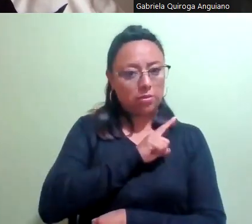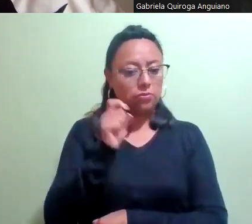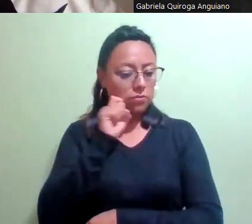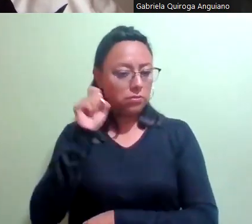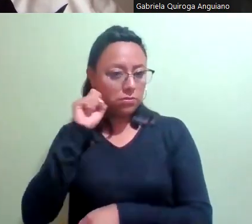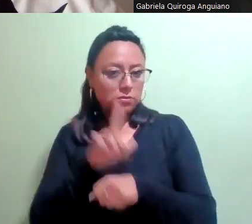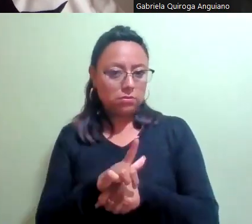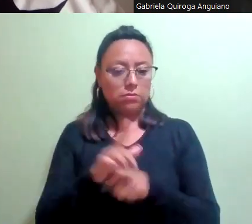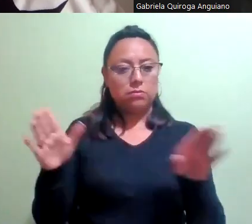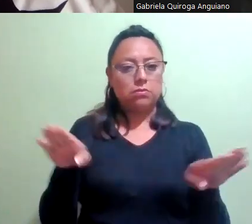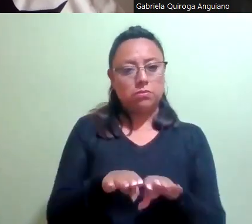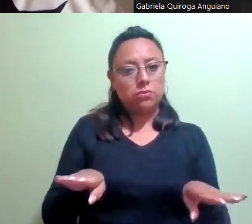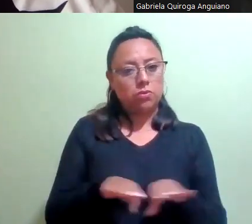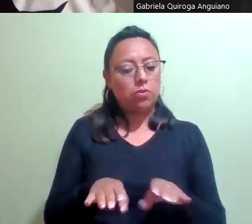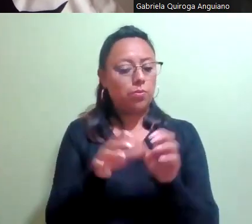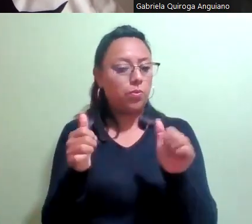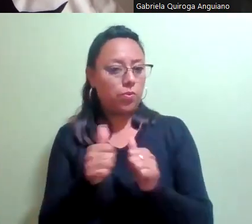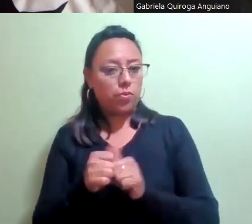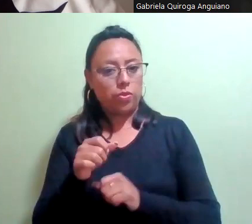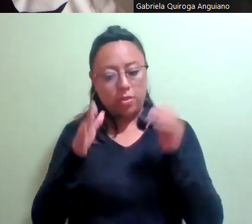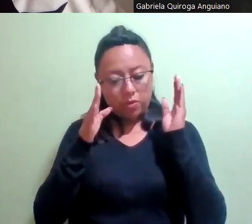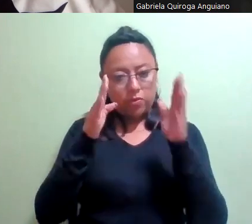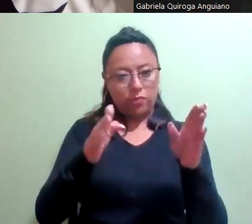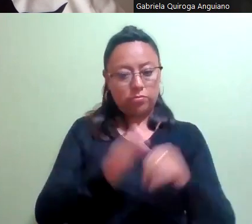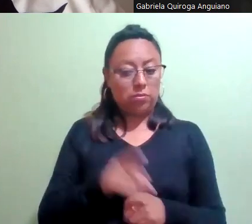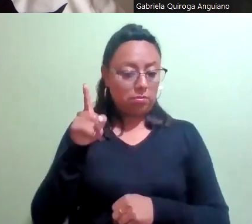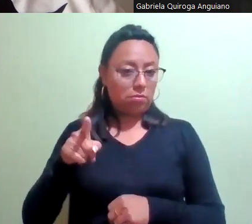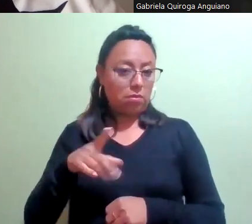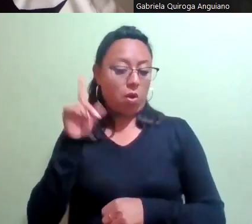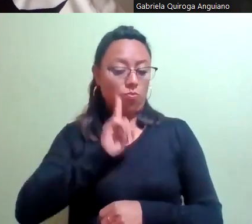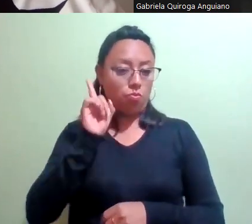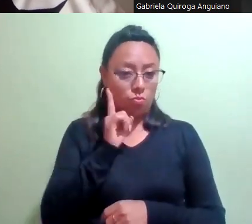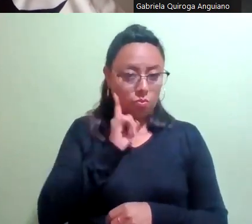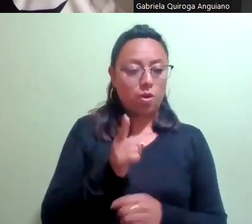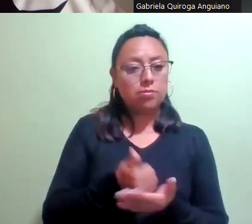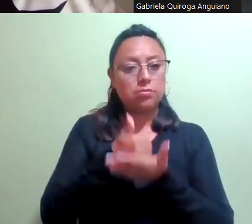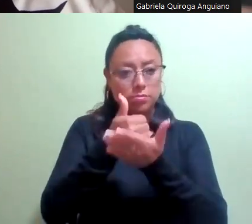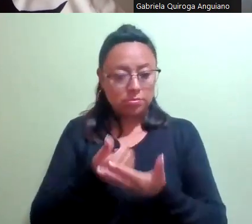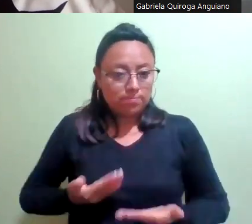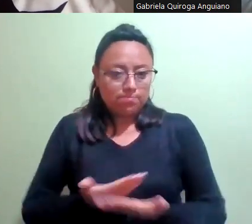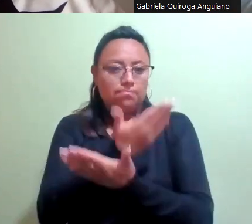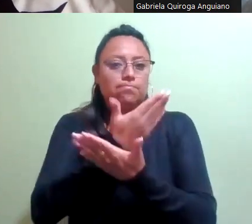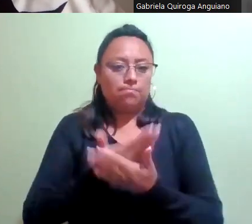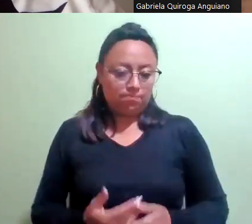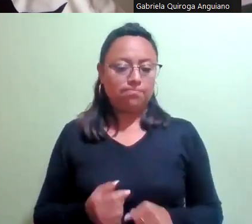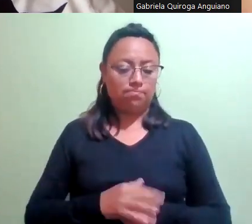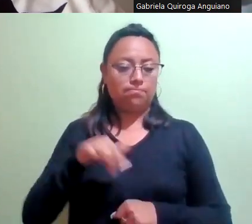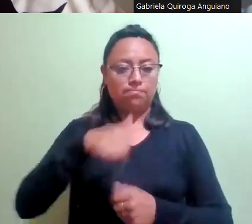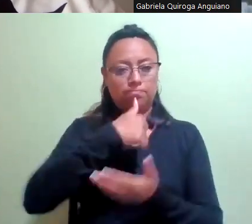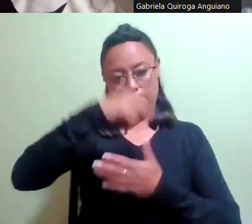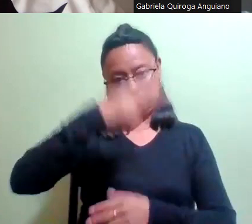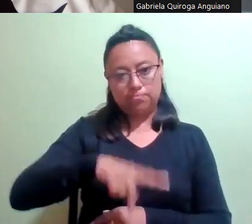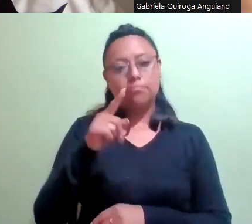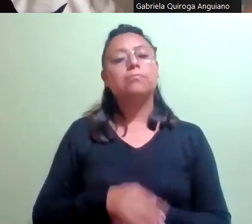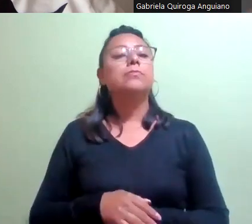mujeres con enfoque feminista conformado por parteras de la Ciudad de México. Han brindado un total de mil novecientas siete citas